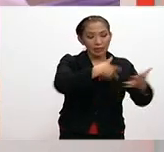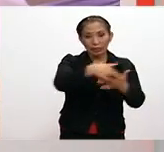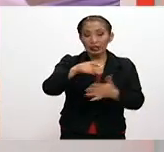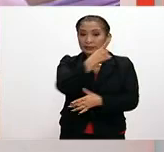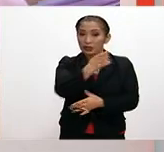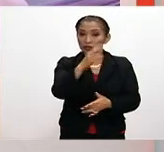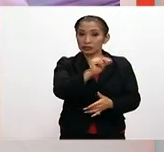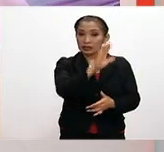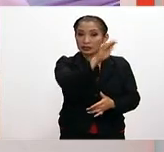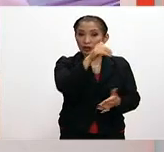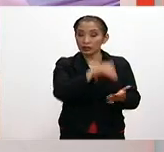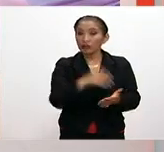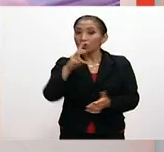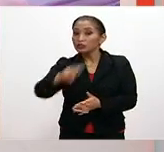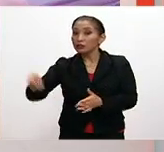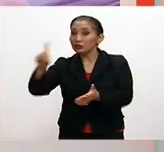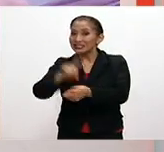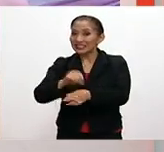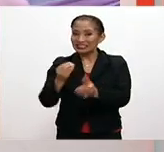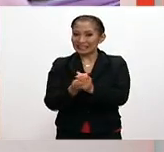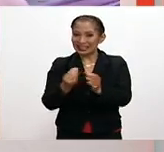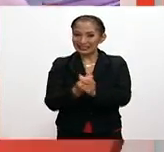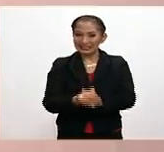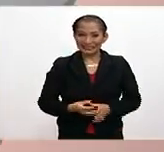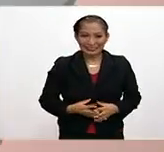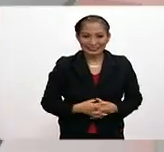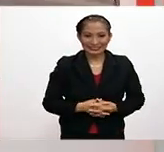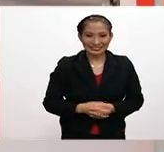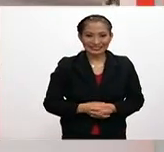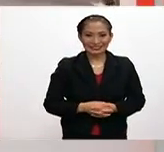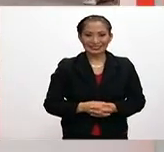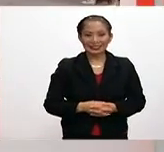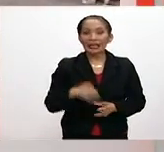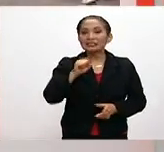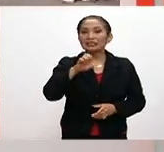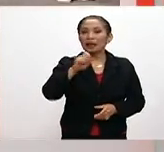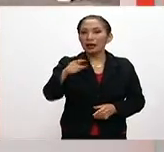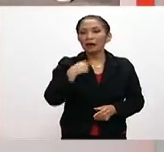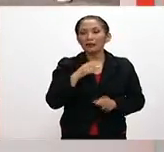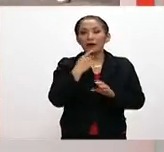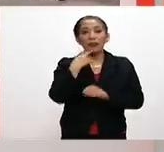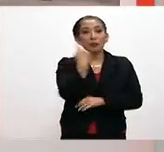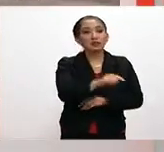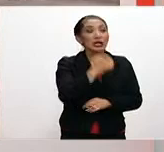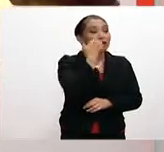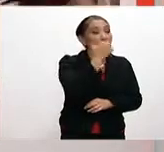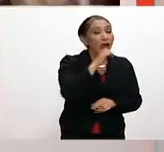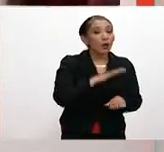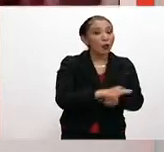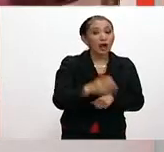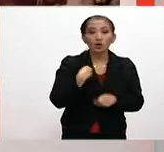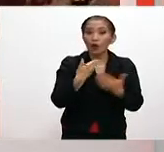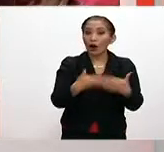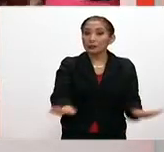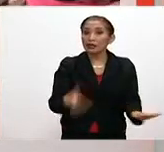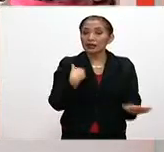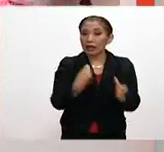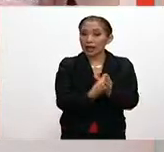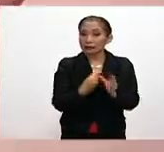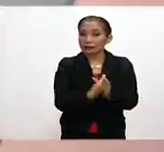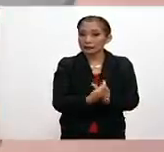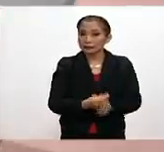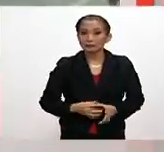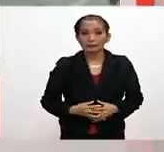de 185 y de 200 días de clases. La CEP llama a denunciar a las escuelas que no abran sus puertas.